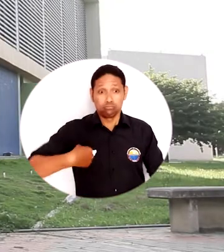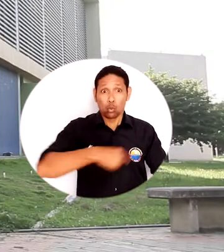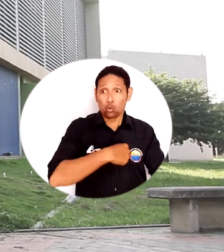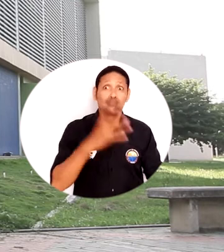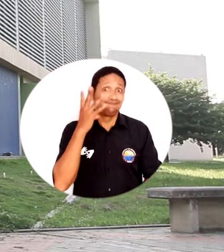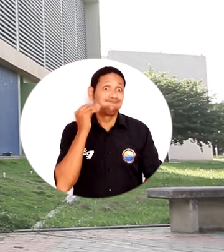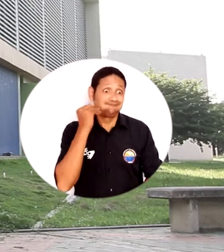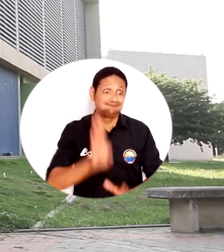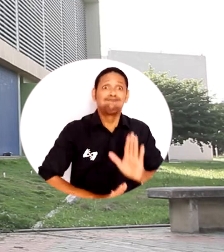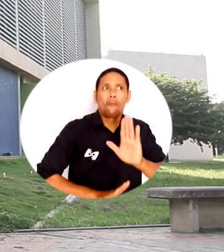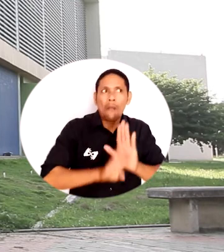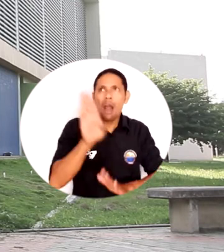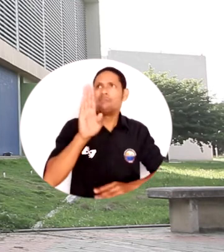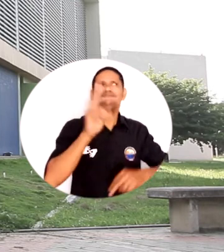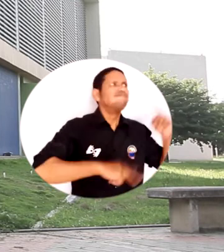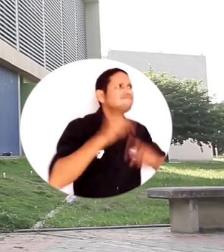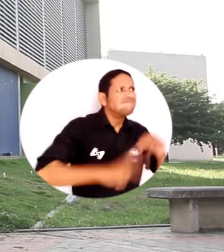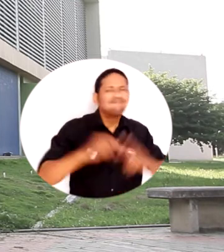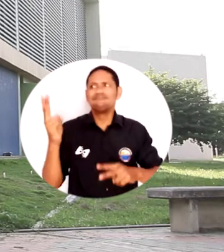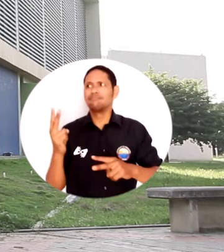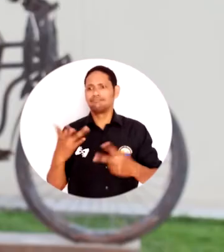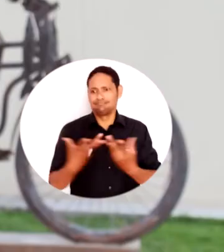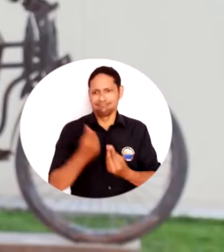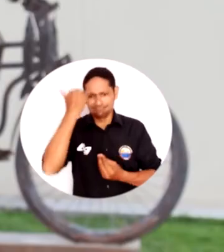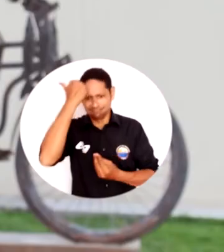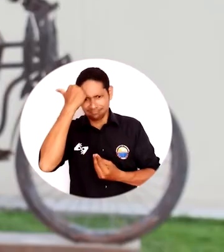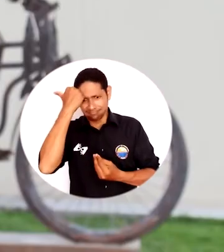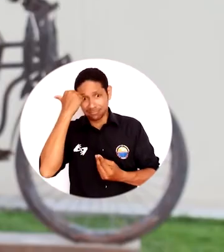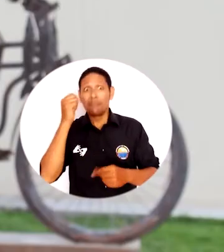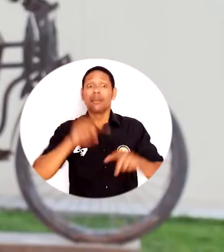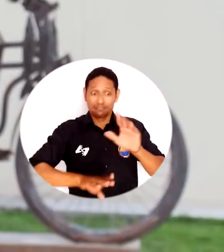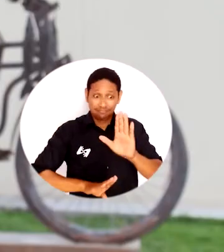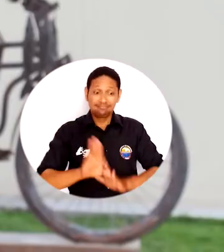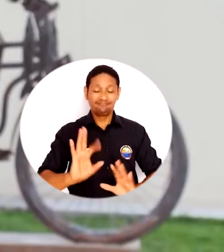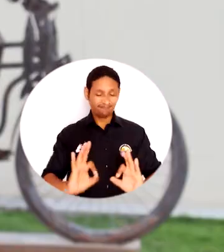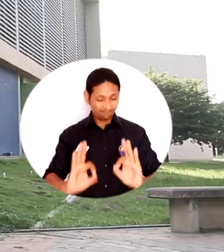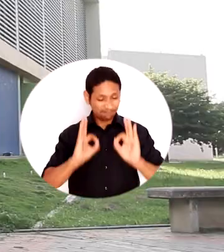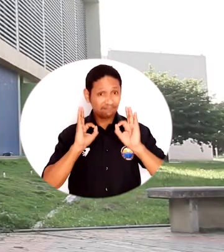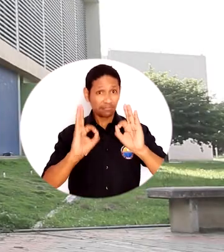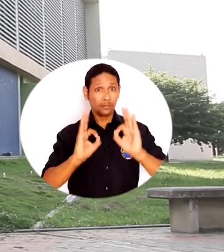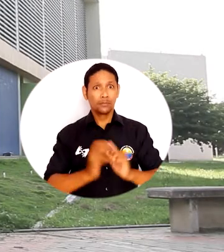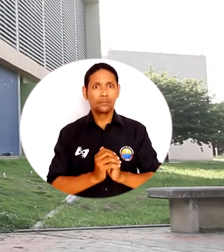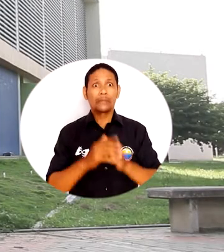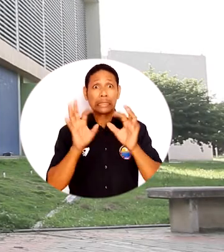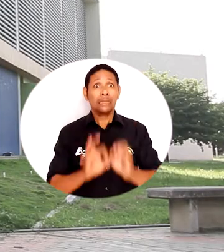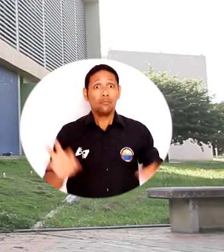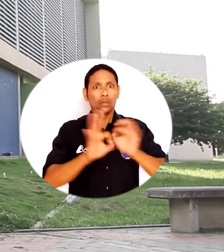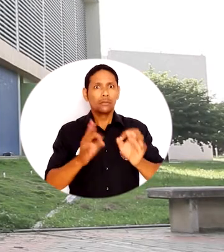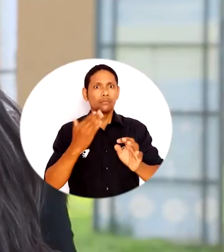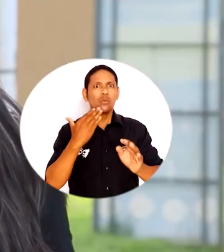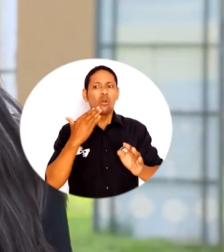Como un hecho inédito en los procesos de investigación de la alma mater, Uni Magdalena plasma su nombre en la élite mundial de la física y la